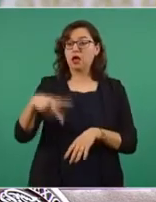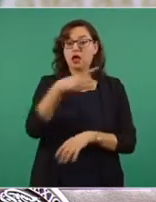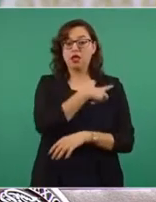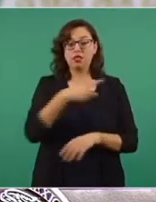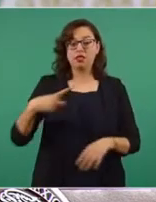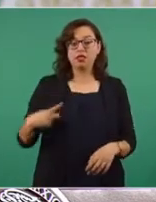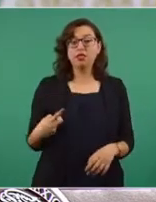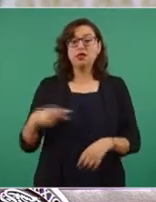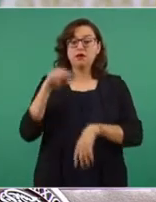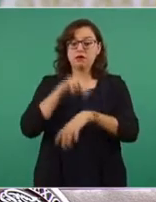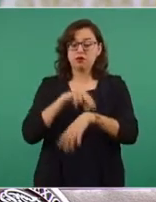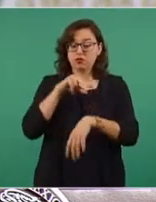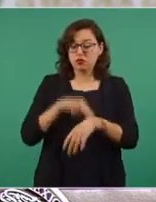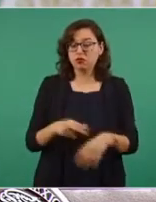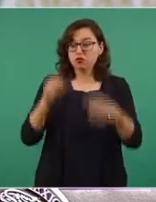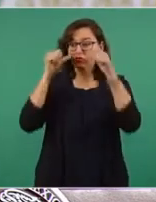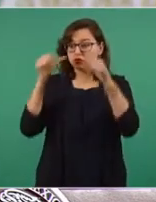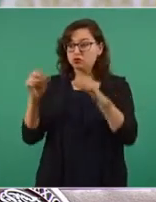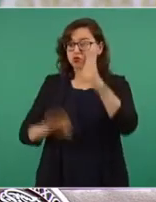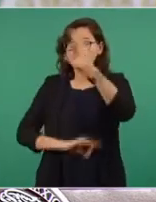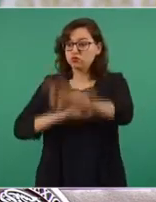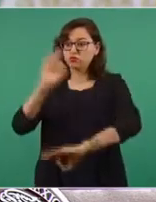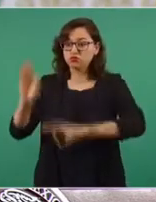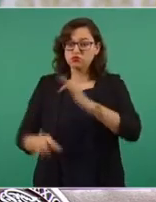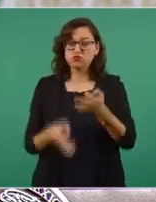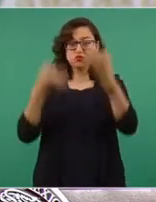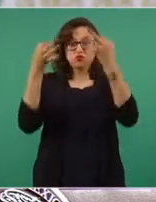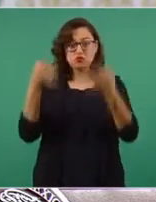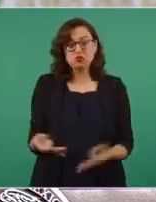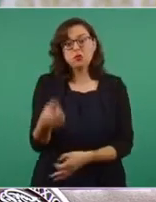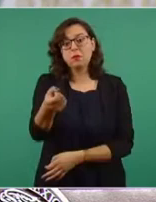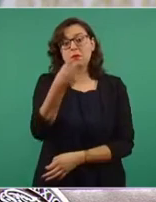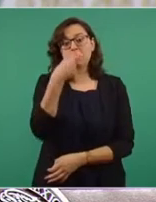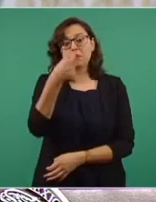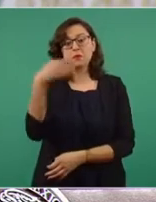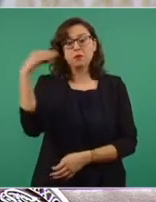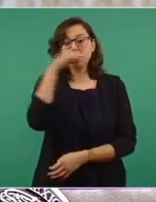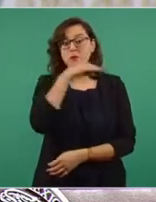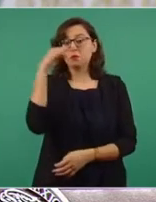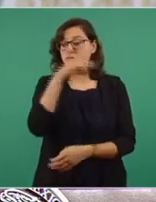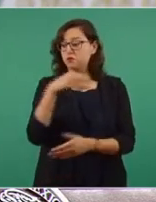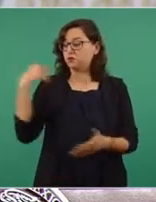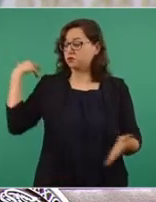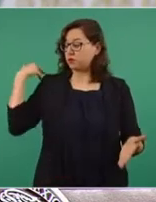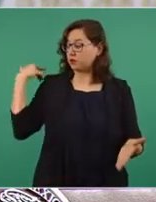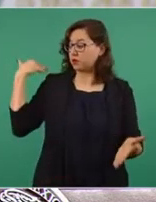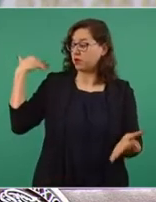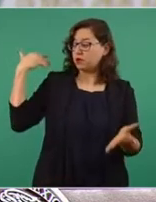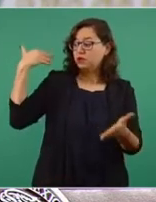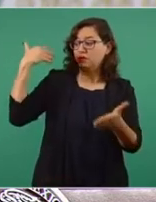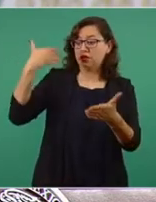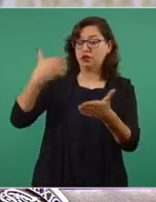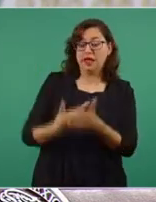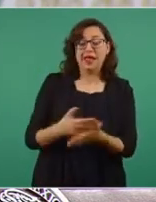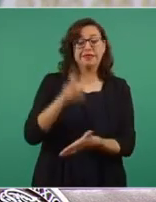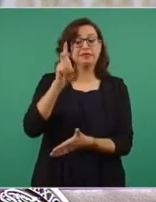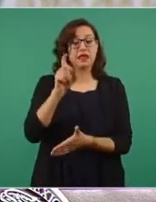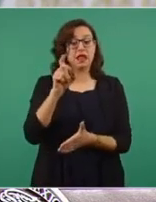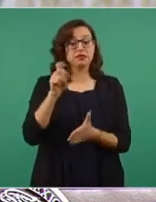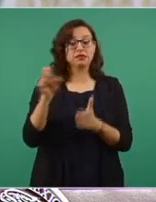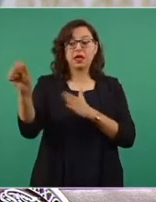médica de calidad y medicamentos gratuitos. El tiempo pasa y 30 meses después